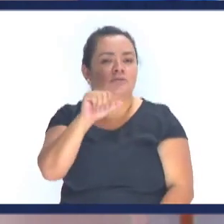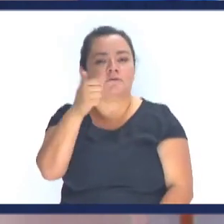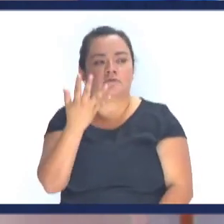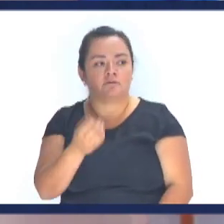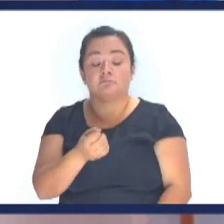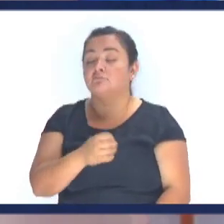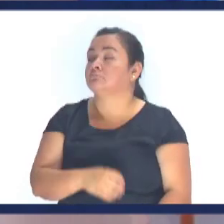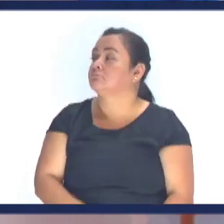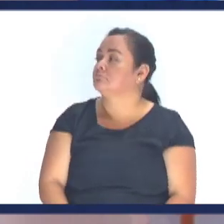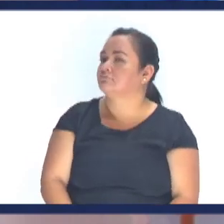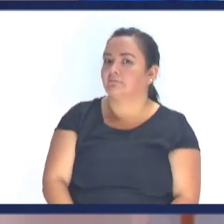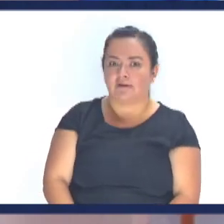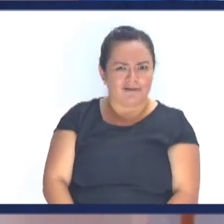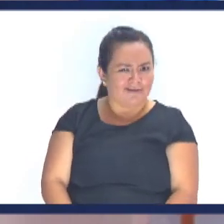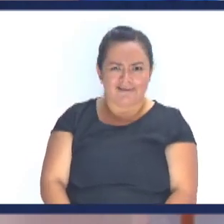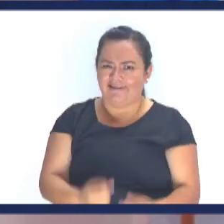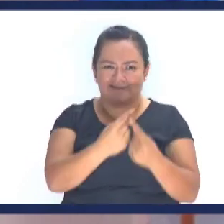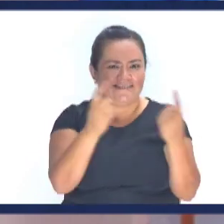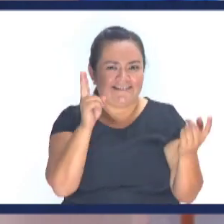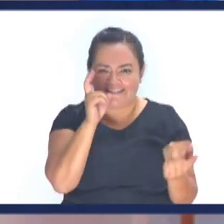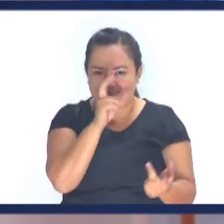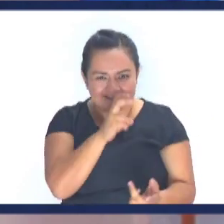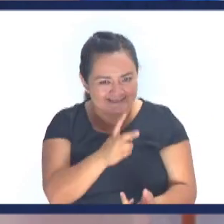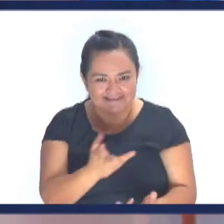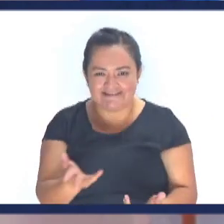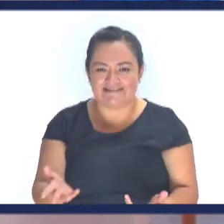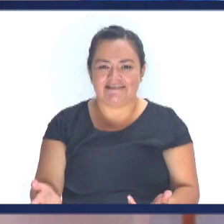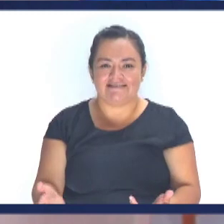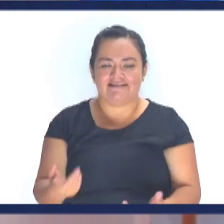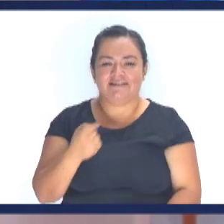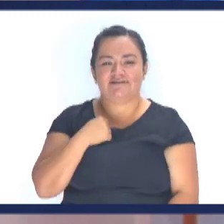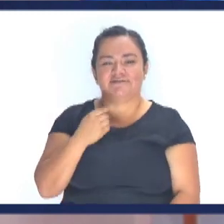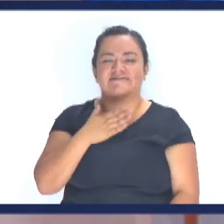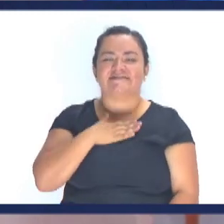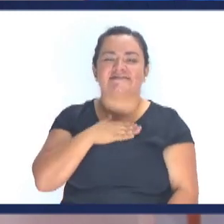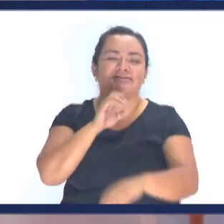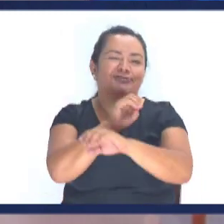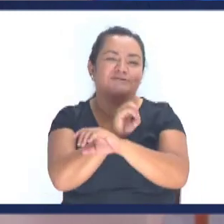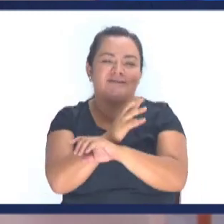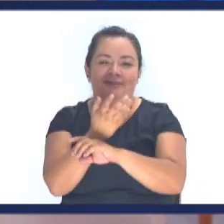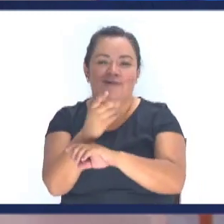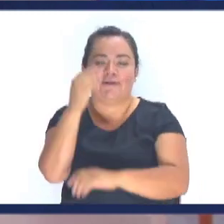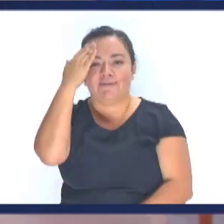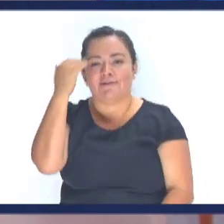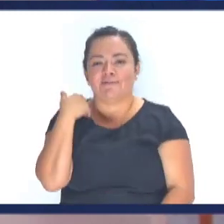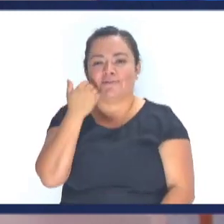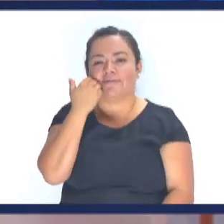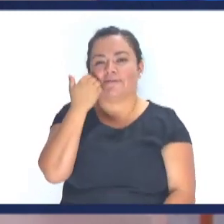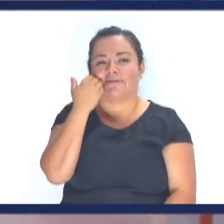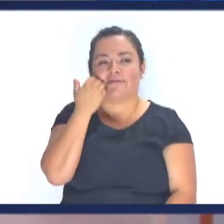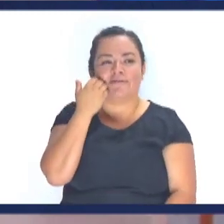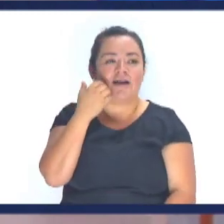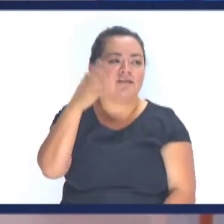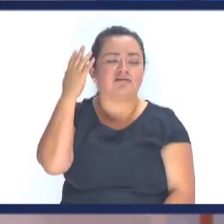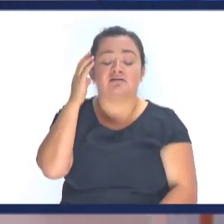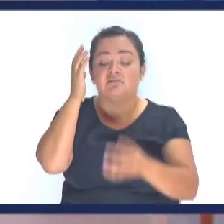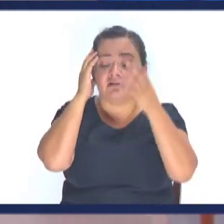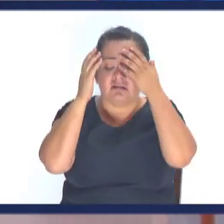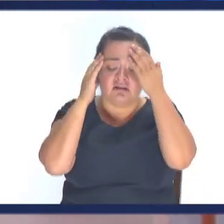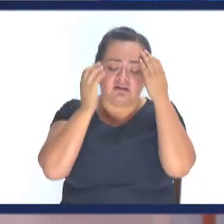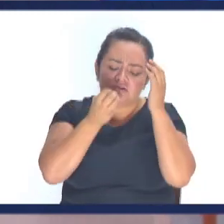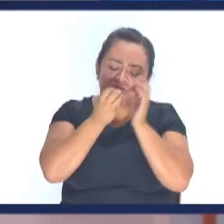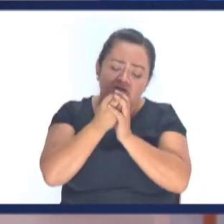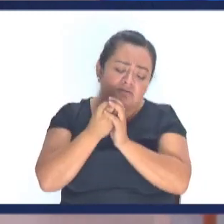El otro día No lo conocen? Gente tonta hermano Es increíble Yo he tenido aquí Consejerías de todo tipo Hay una cipota Que no se bañaba